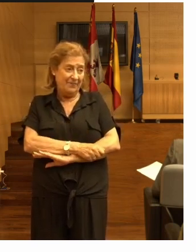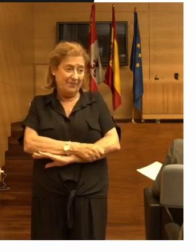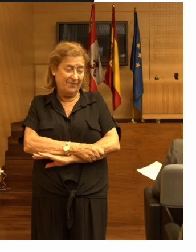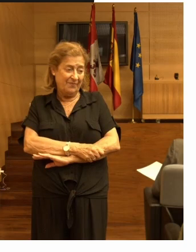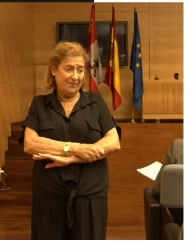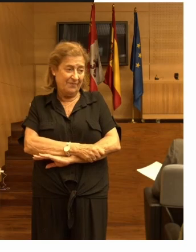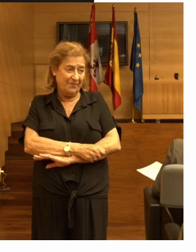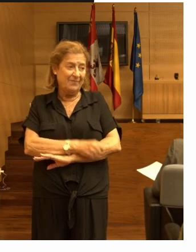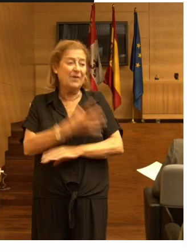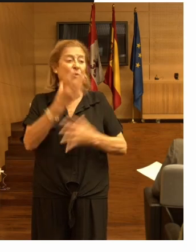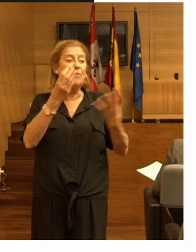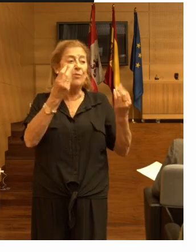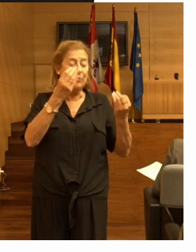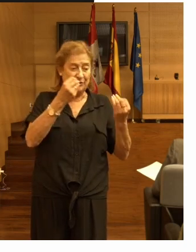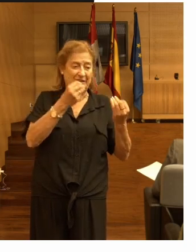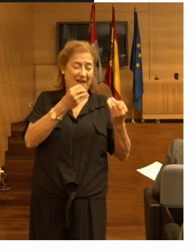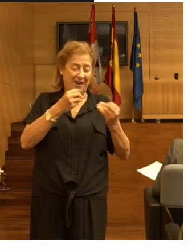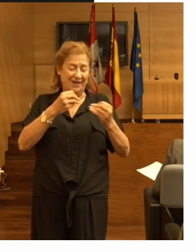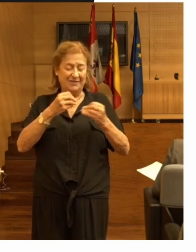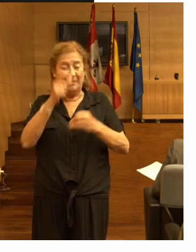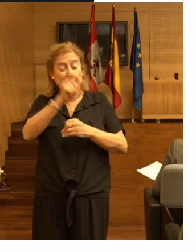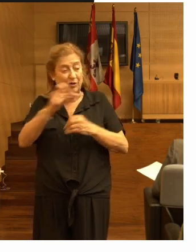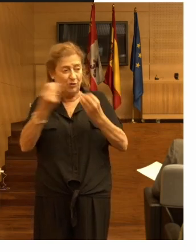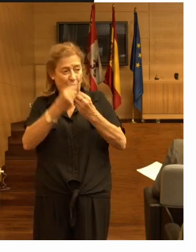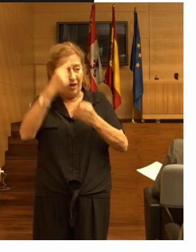con muchas personas con demencia